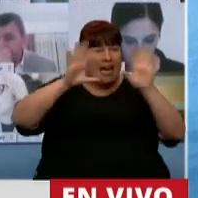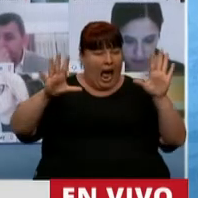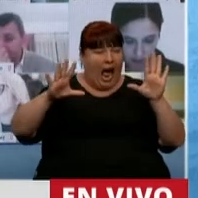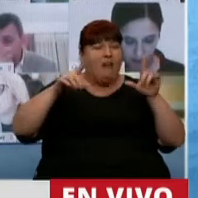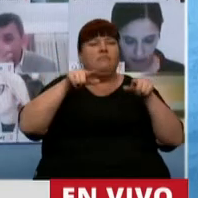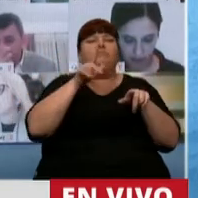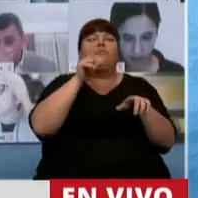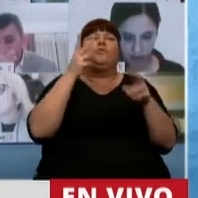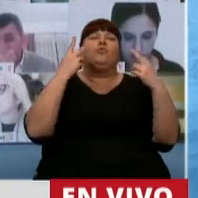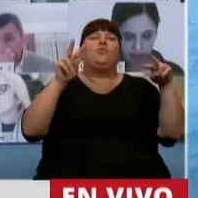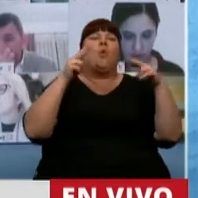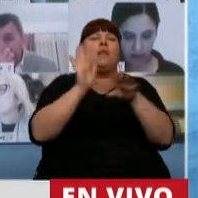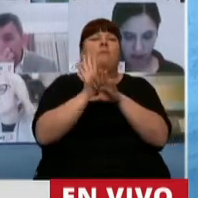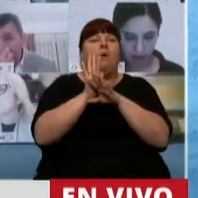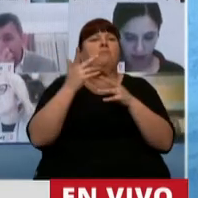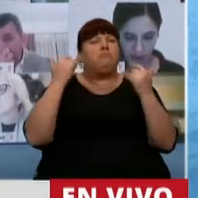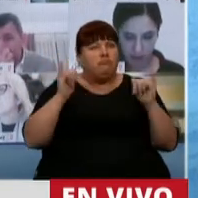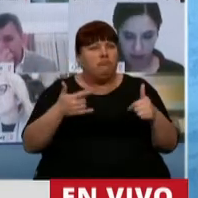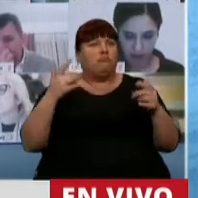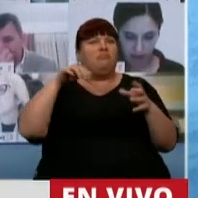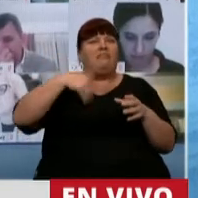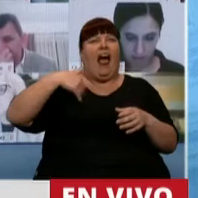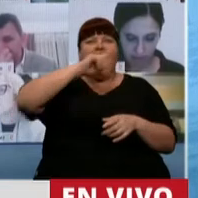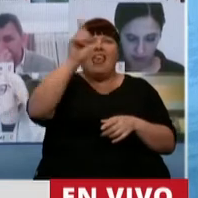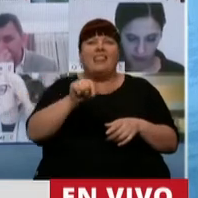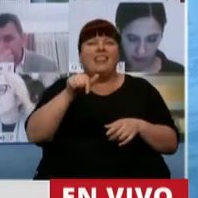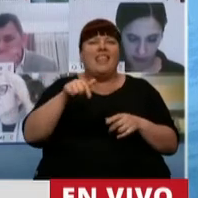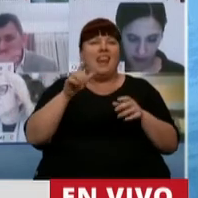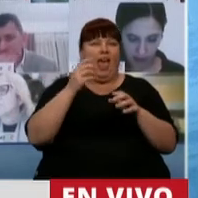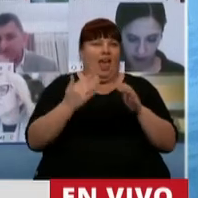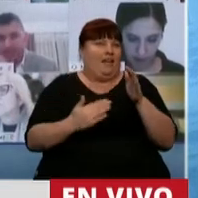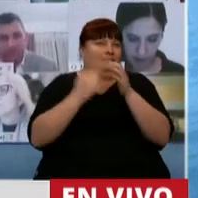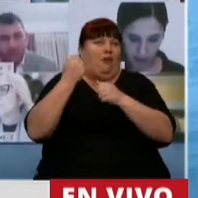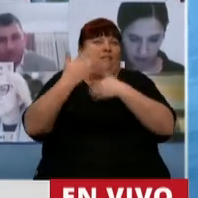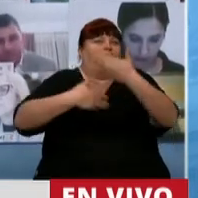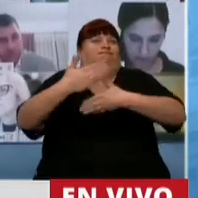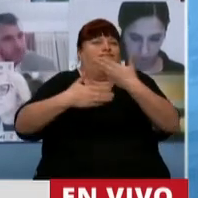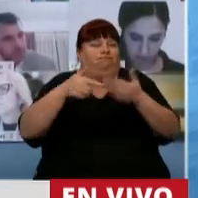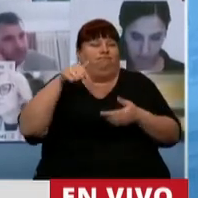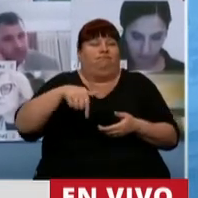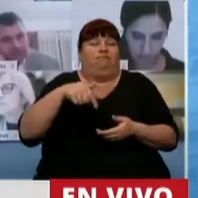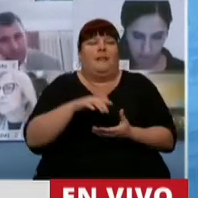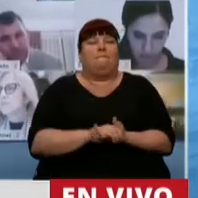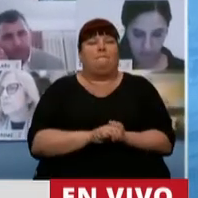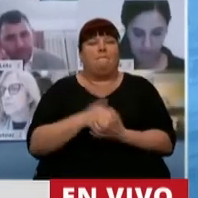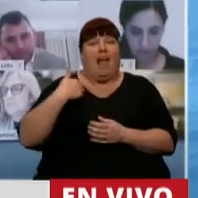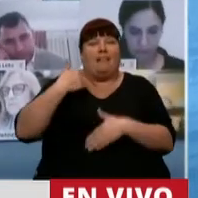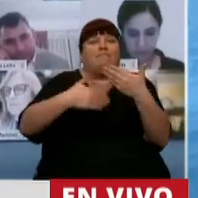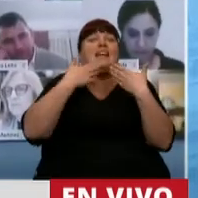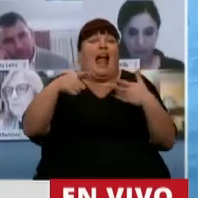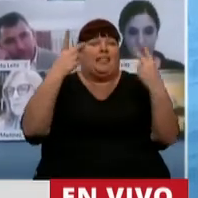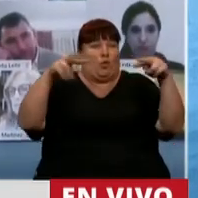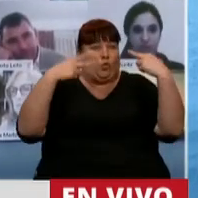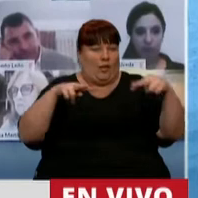se ha tomado al turismo receptivo, al turismo interno, como una de las locomotoras que lleven adelante a nuestro país.